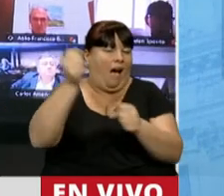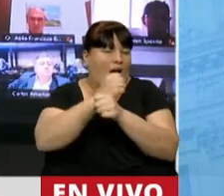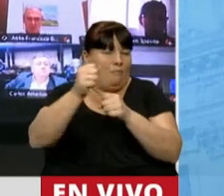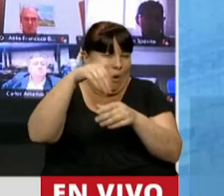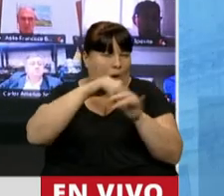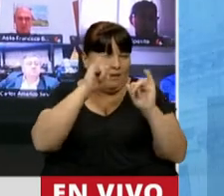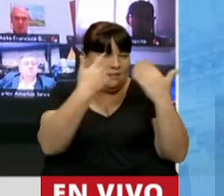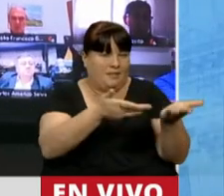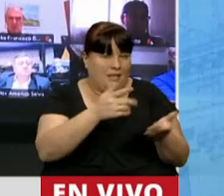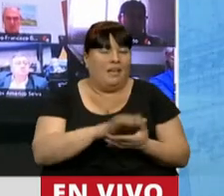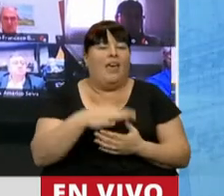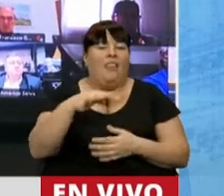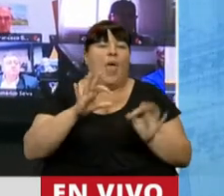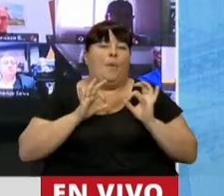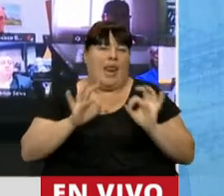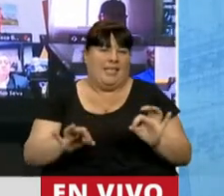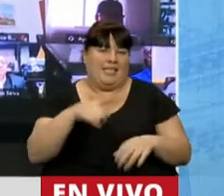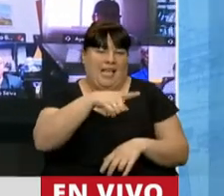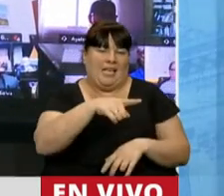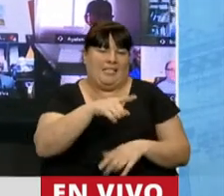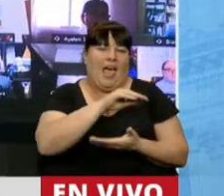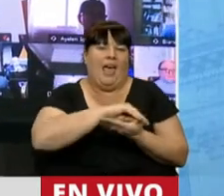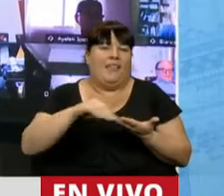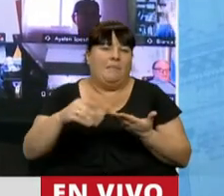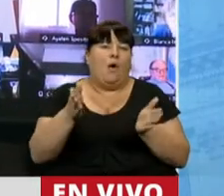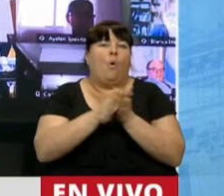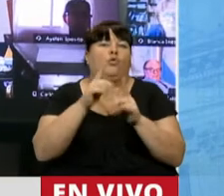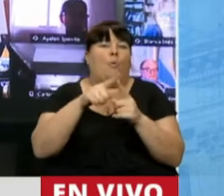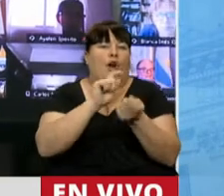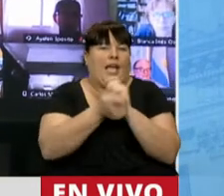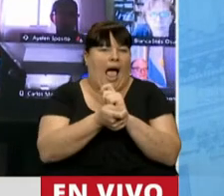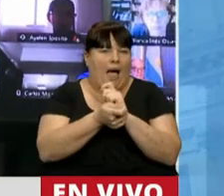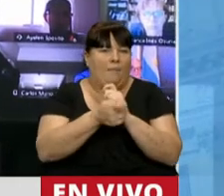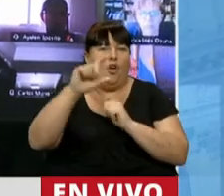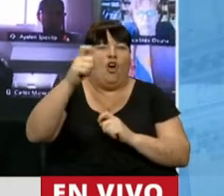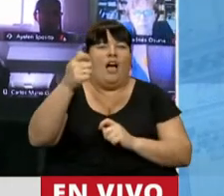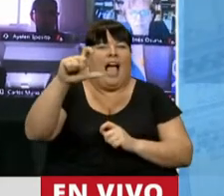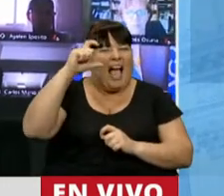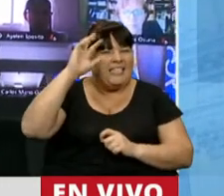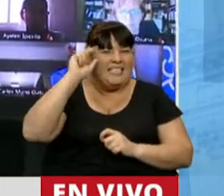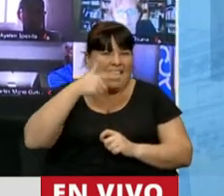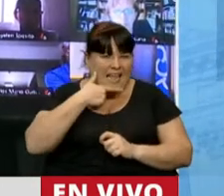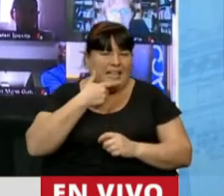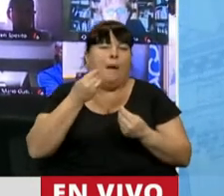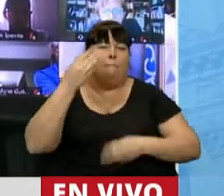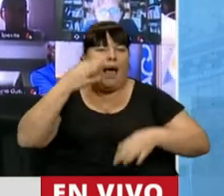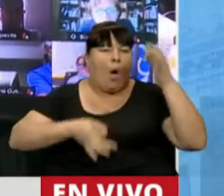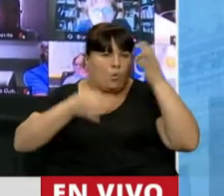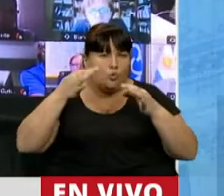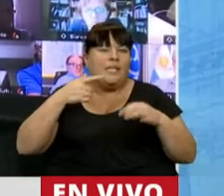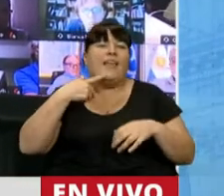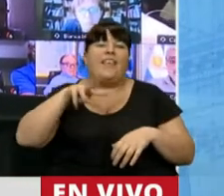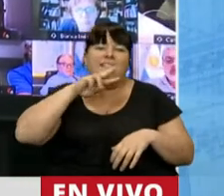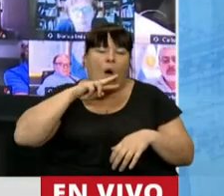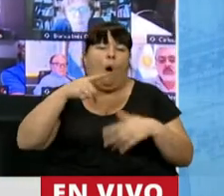se licenciara al diputado de Juntos por el Campio, Eduardo Cáceres, para que la justicia de mi